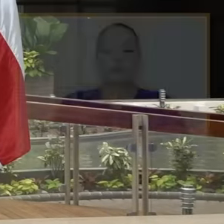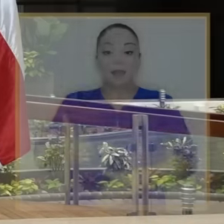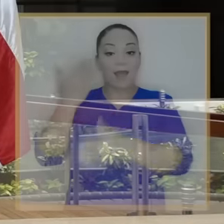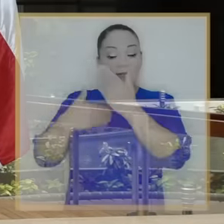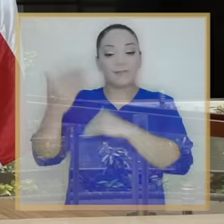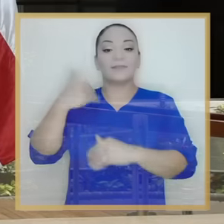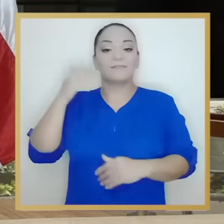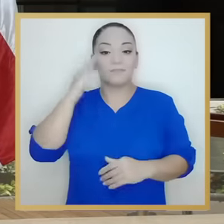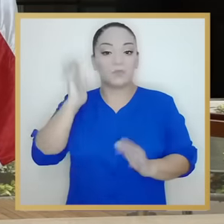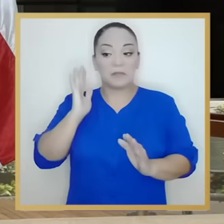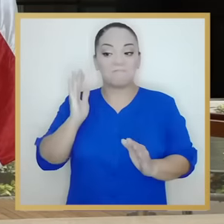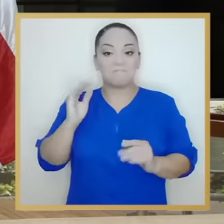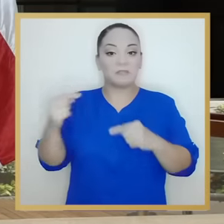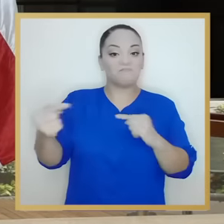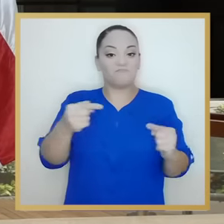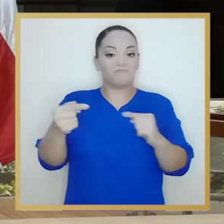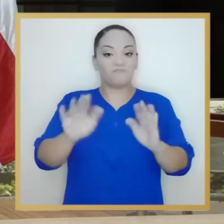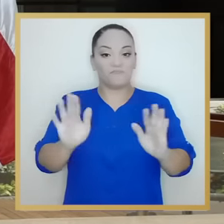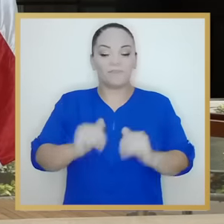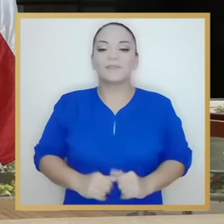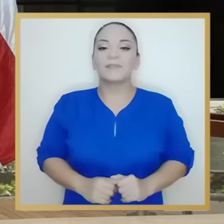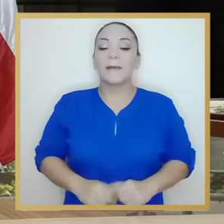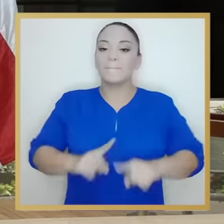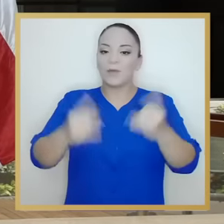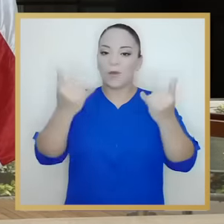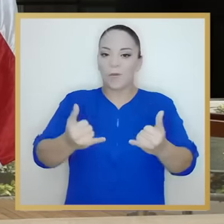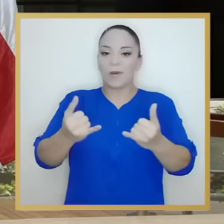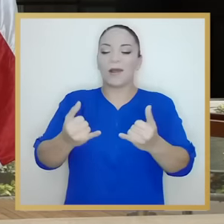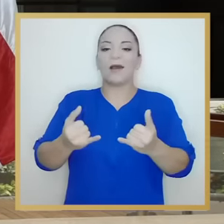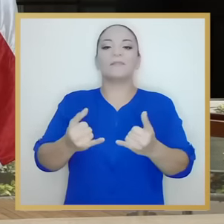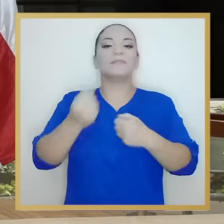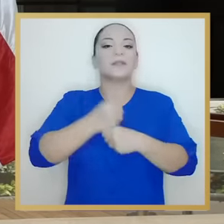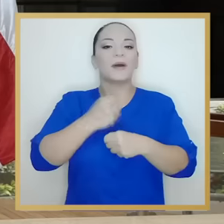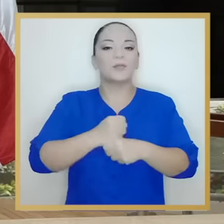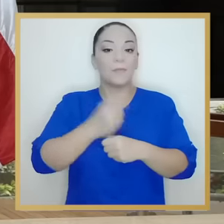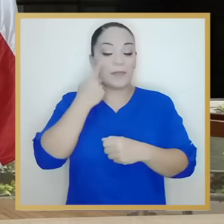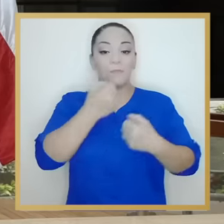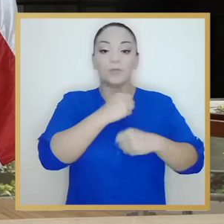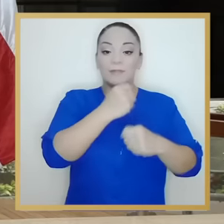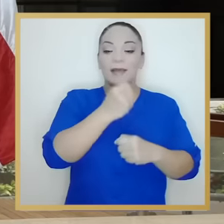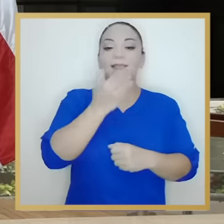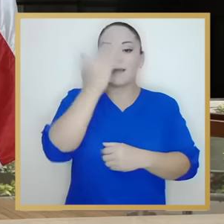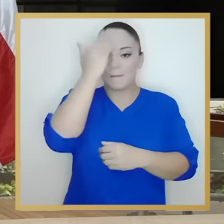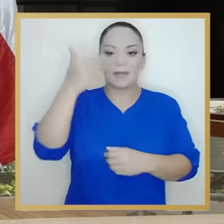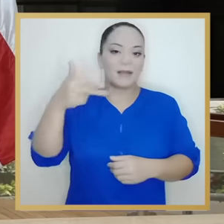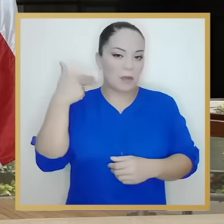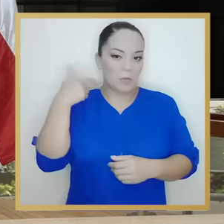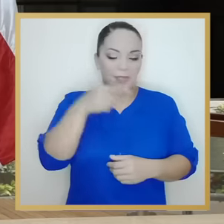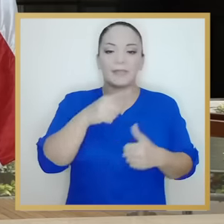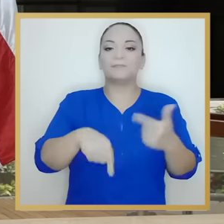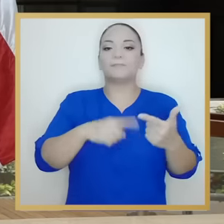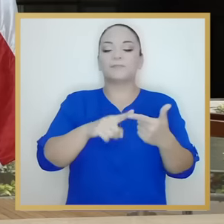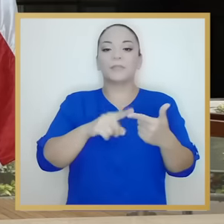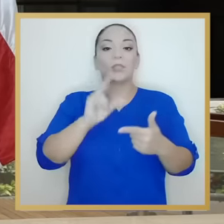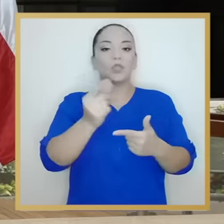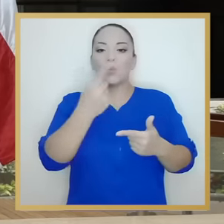colaborando, que antes, hasta donde yo sé, no se hacían. Entonces aquí se pusieron a